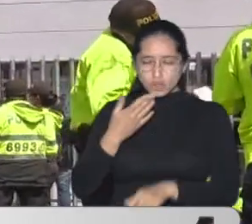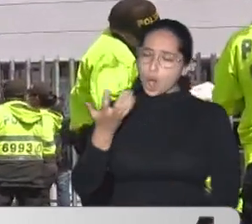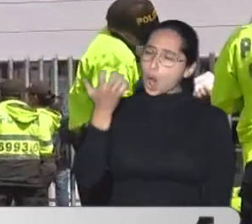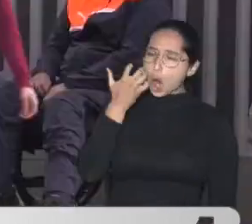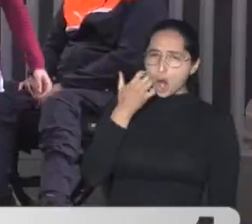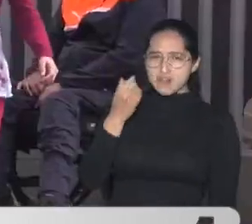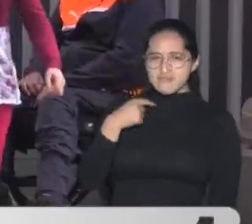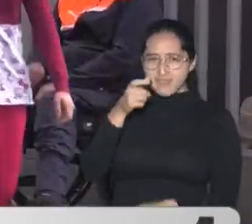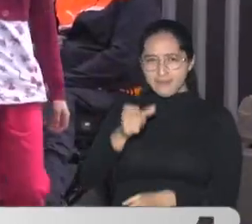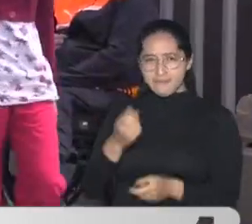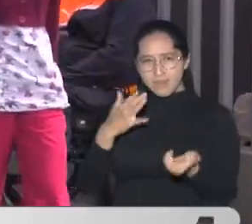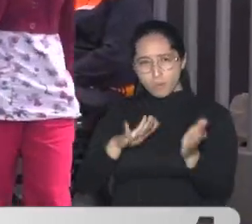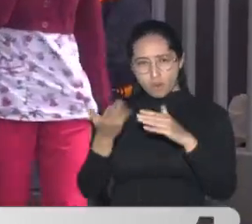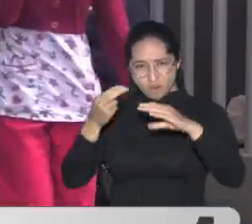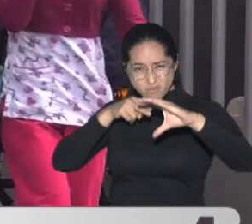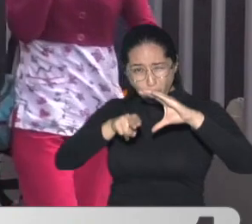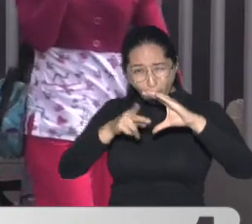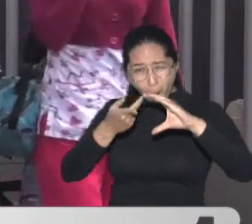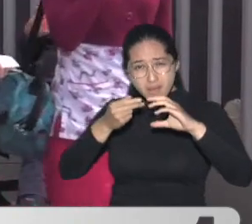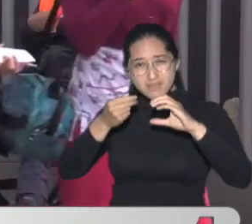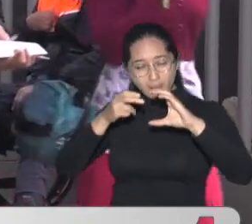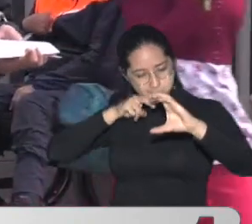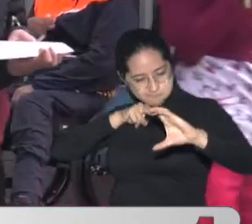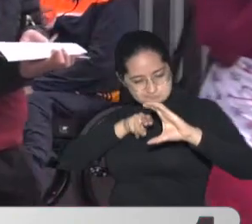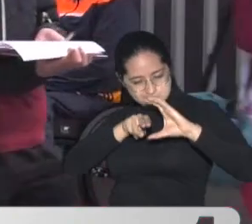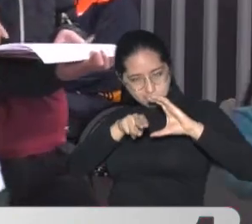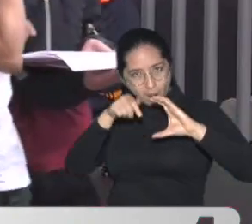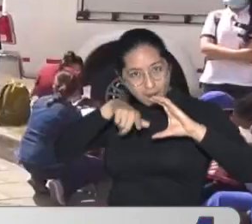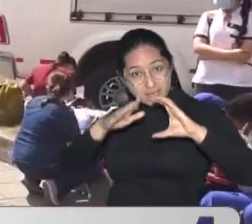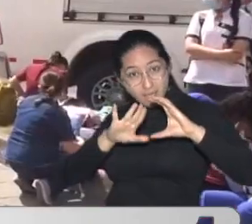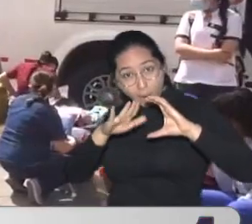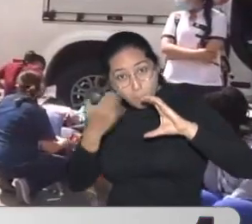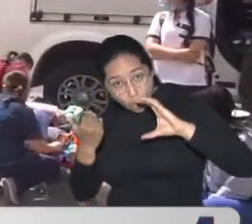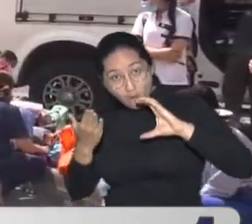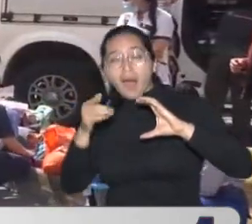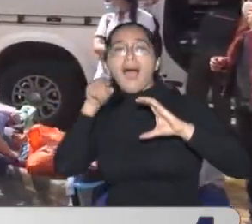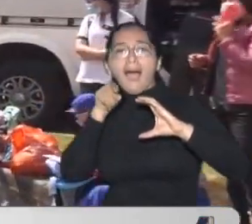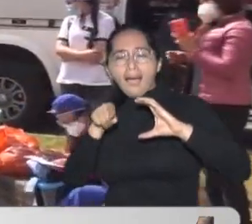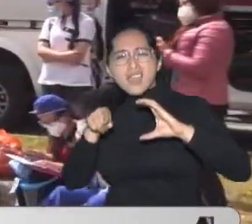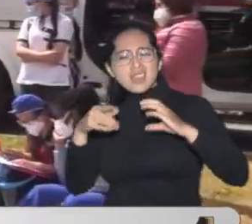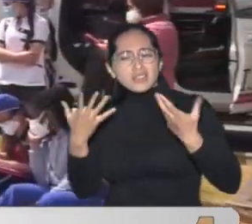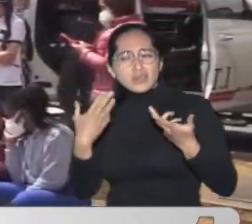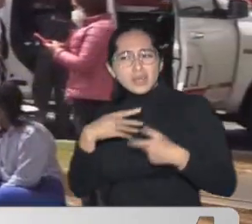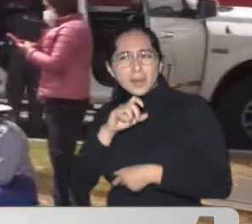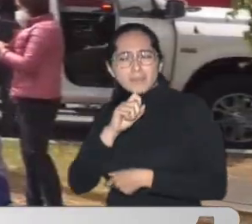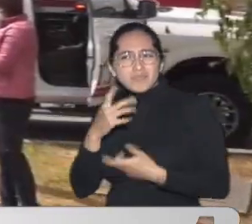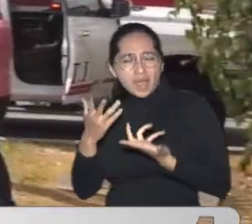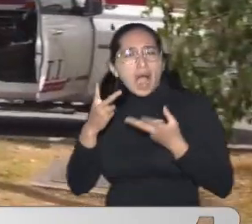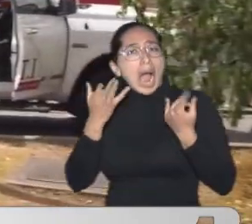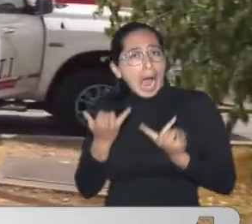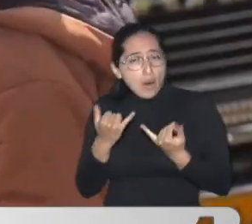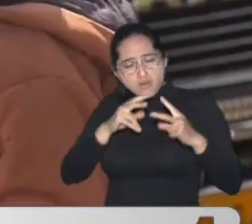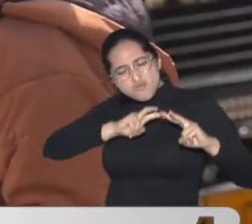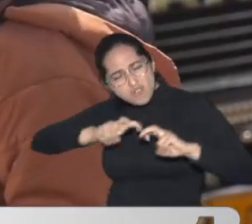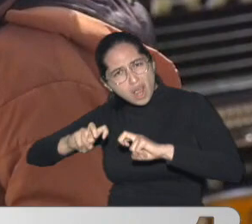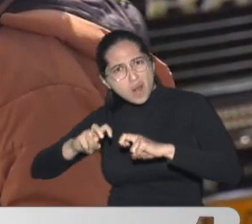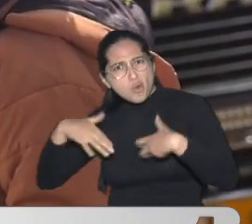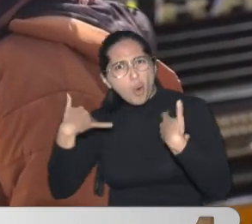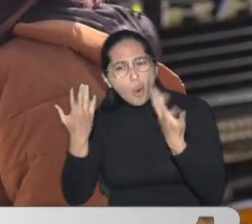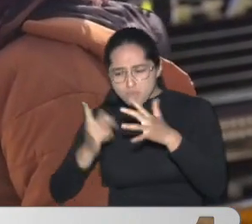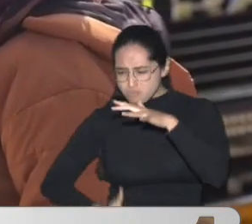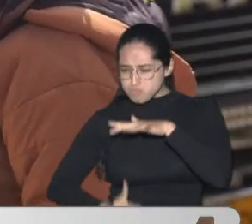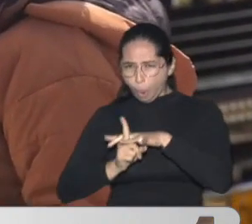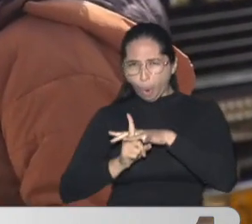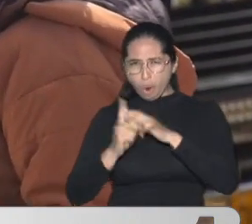Estamos hablando con los bomberos y también con la Secretaría de Salud Para saber cuáles fueron las circunstancias de esta explosión Que en estos